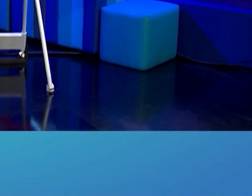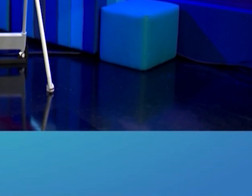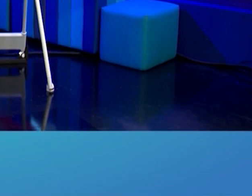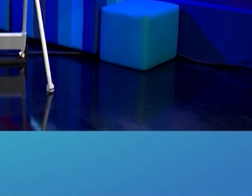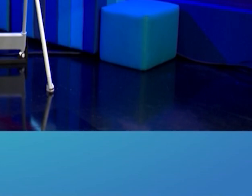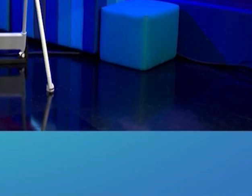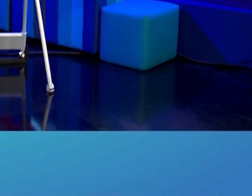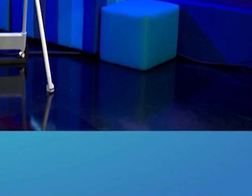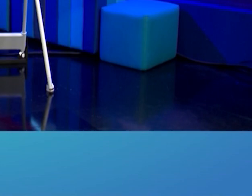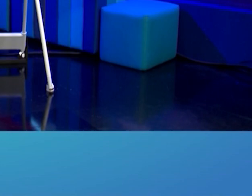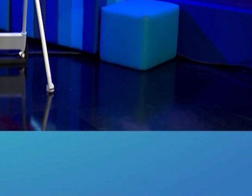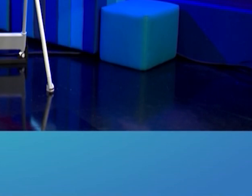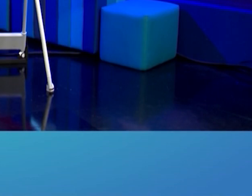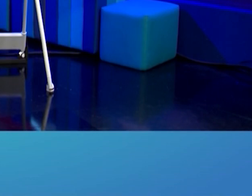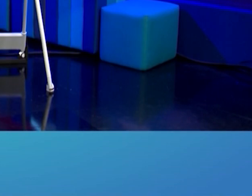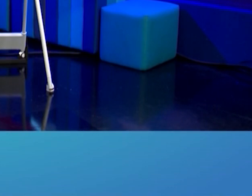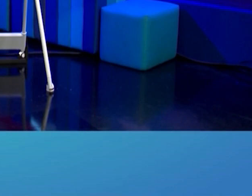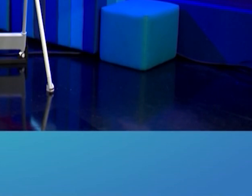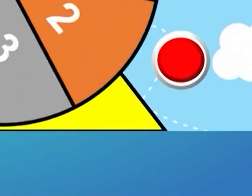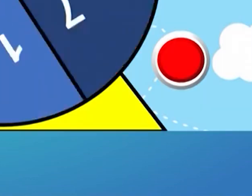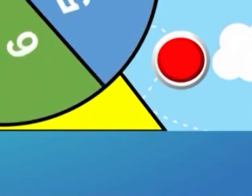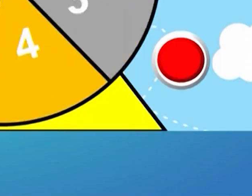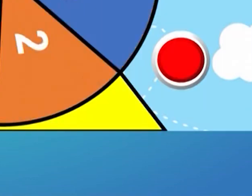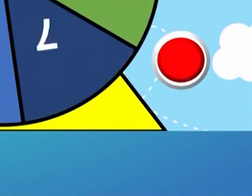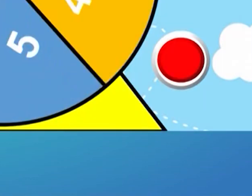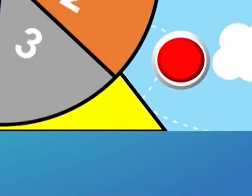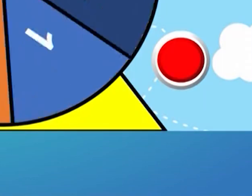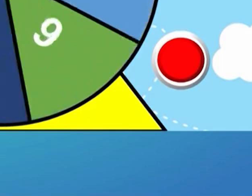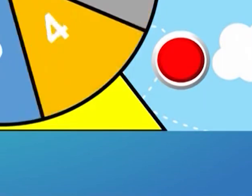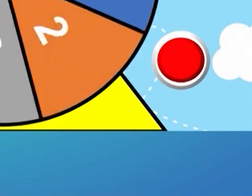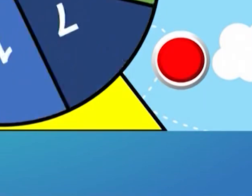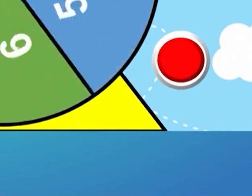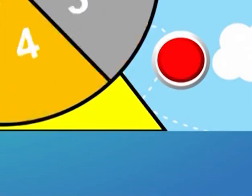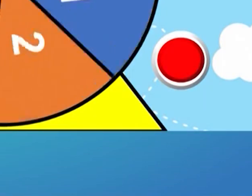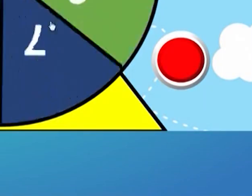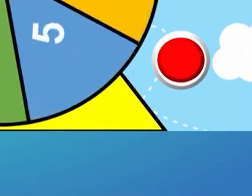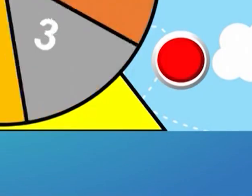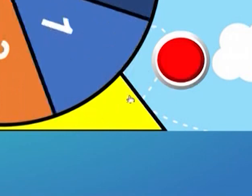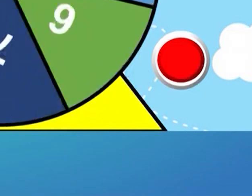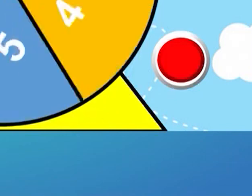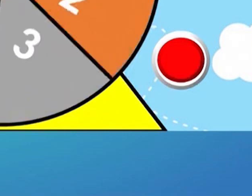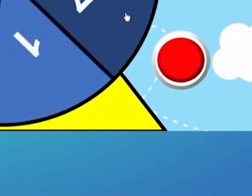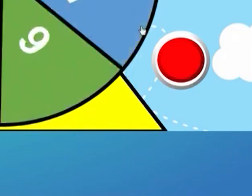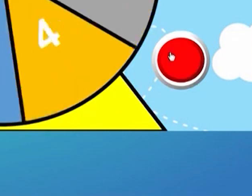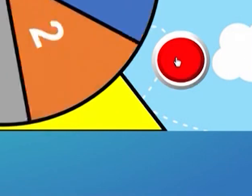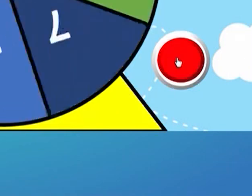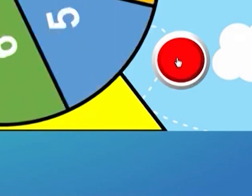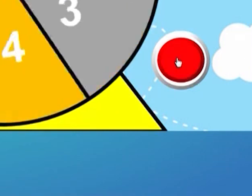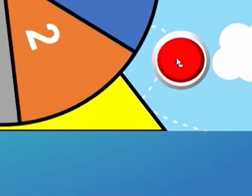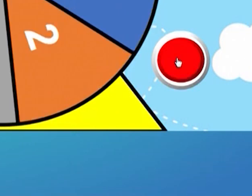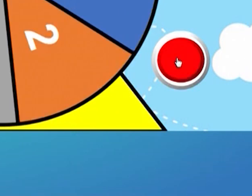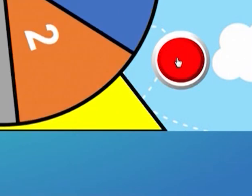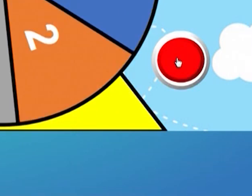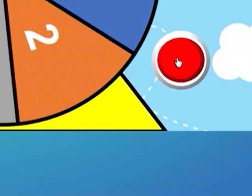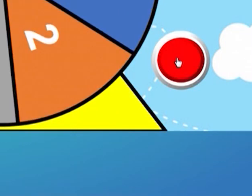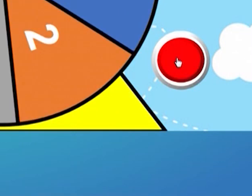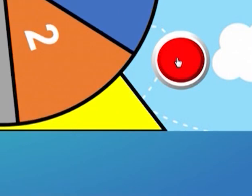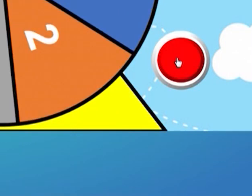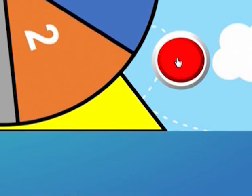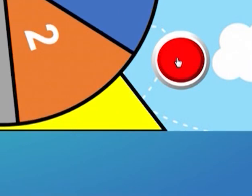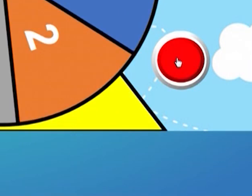veamos ahora viene la oportunidad para kareimis y le damos entonces pedimos la parada parada para kareimis